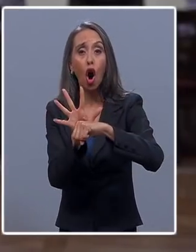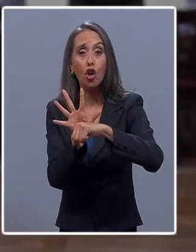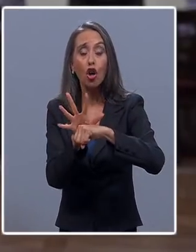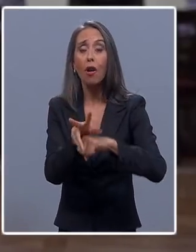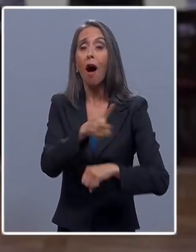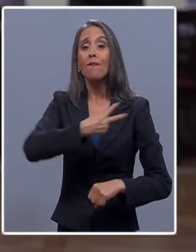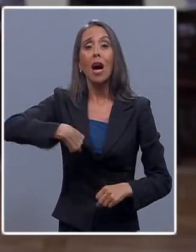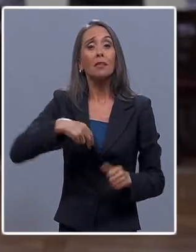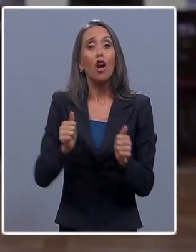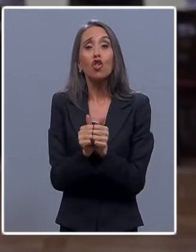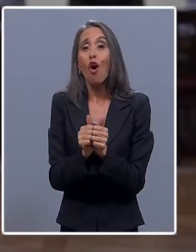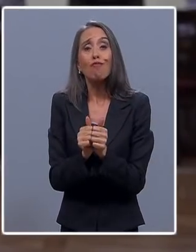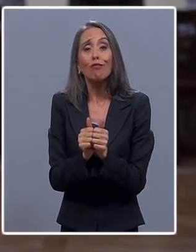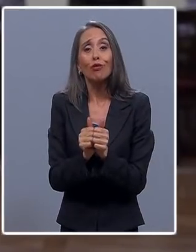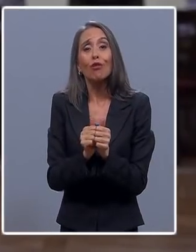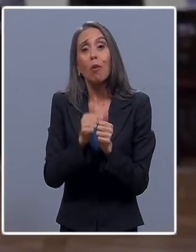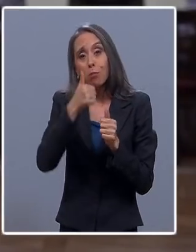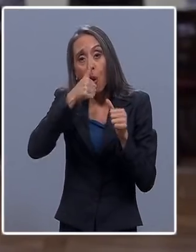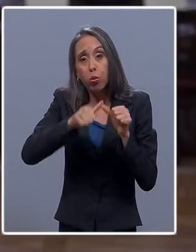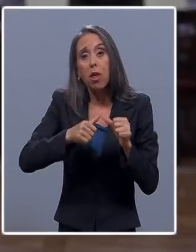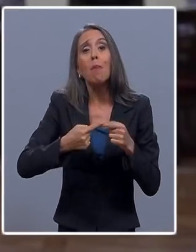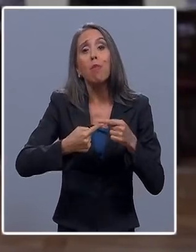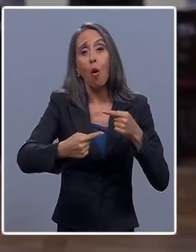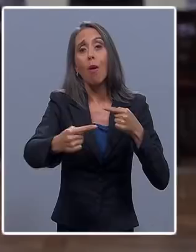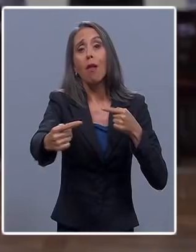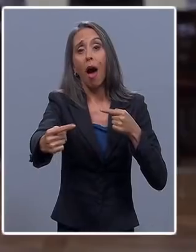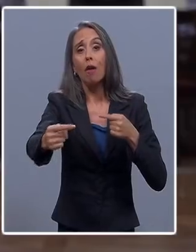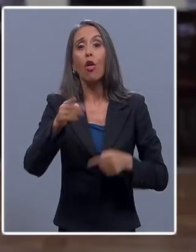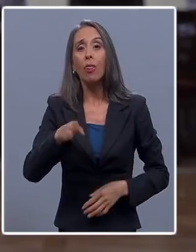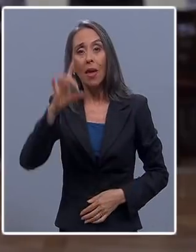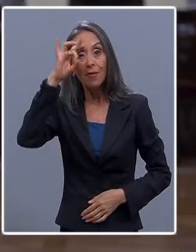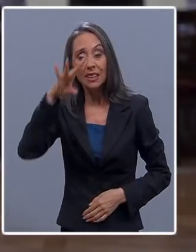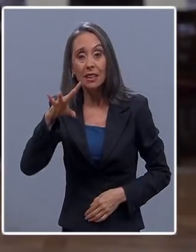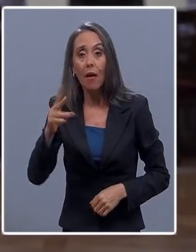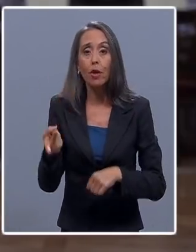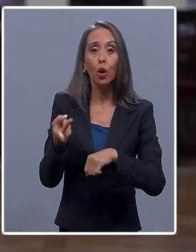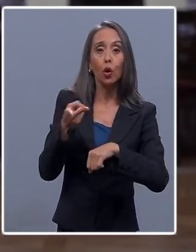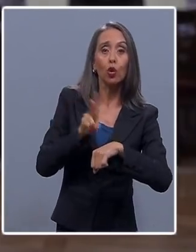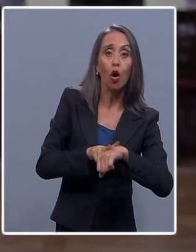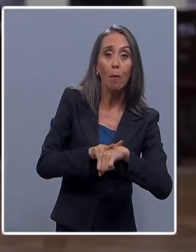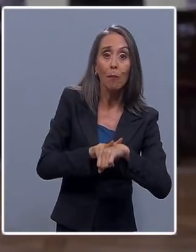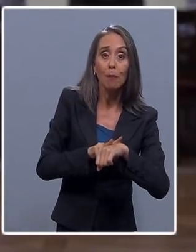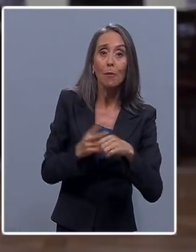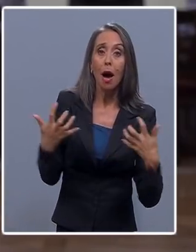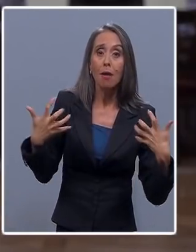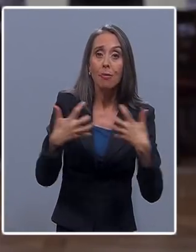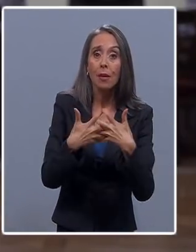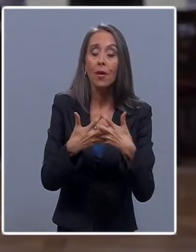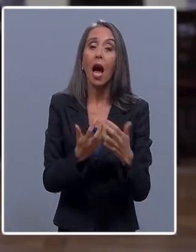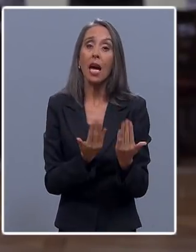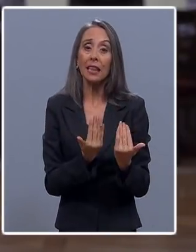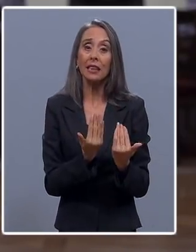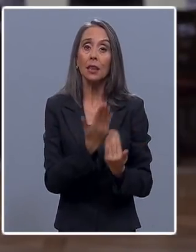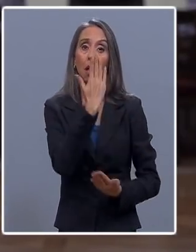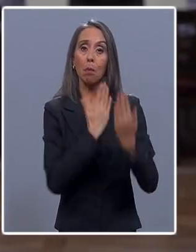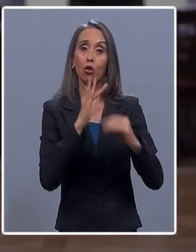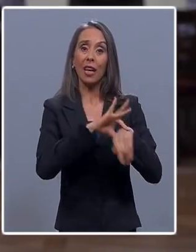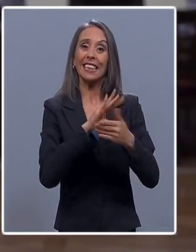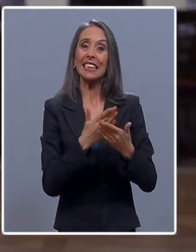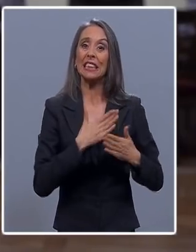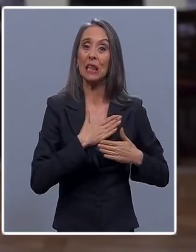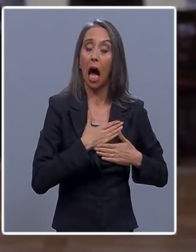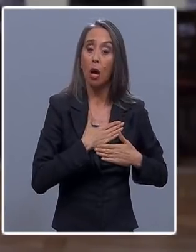por un largo periodo de tiempo y en que debemos saber compatibilizar la necesaria protección de nuestra salud